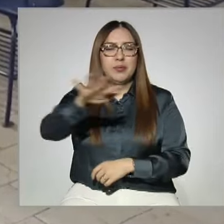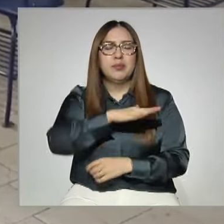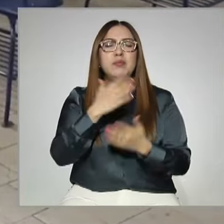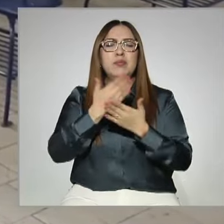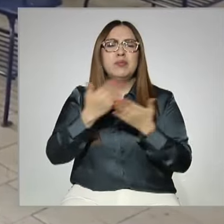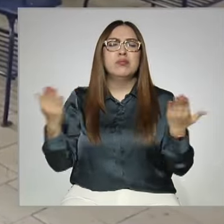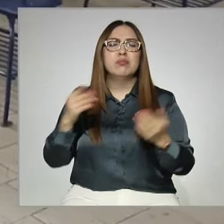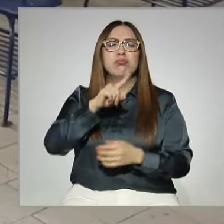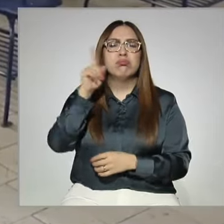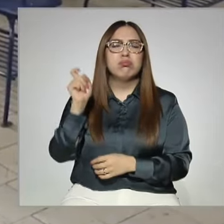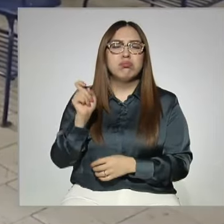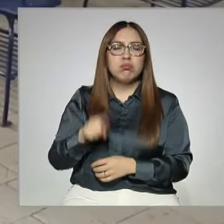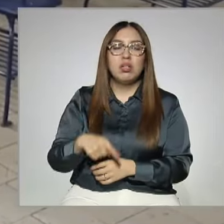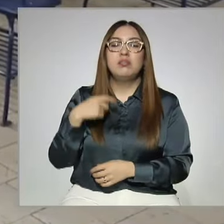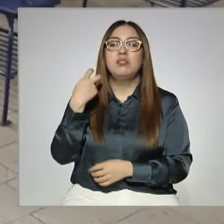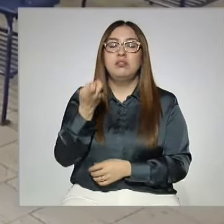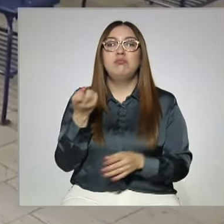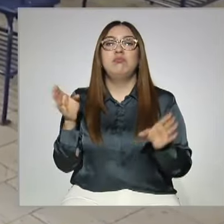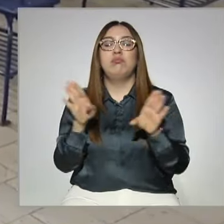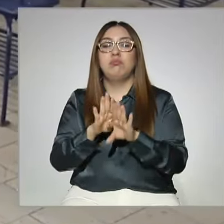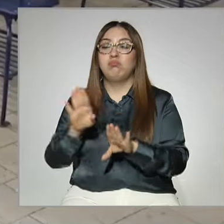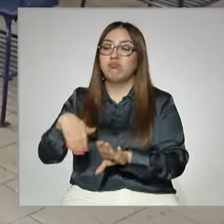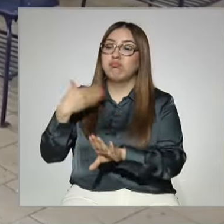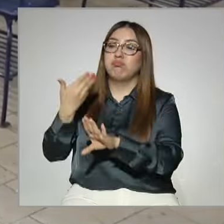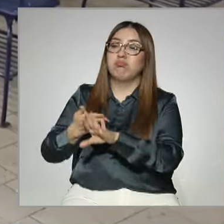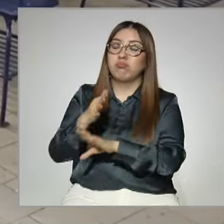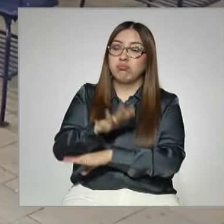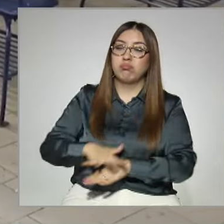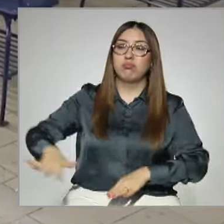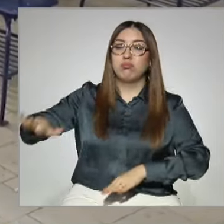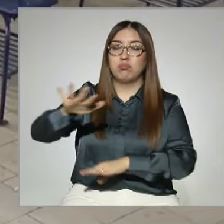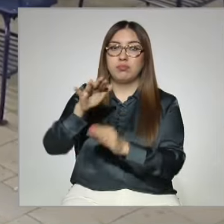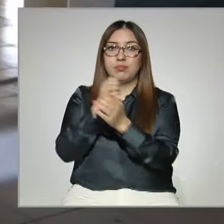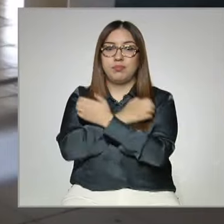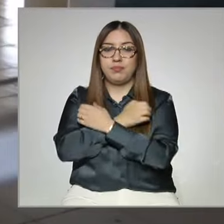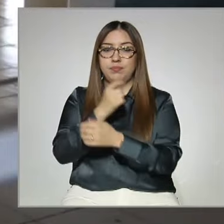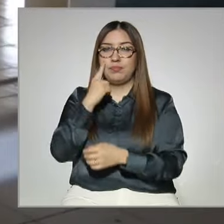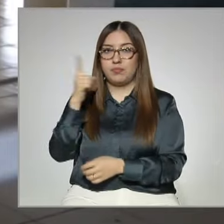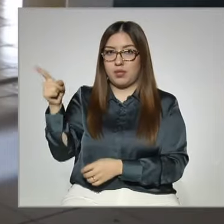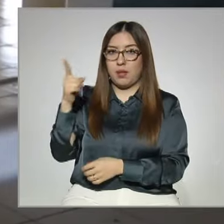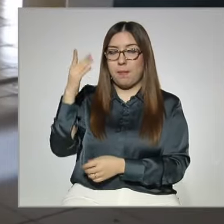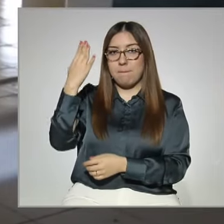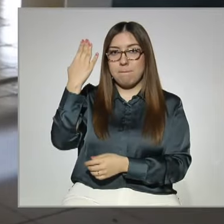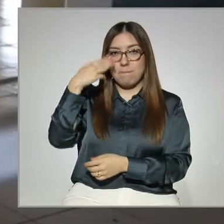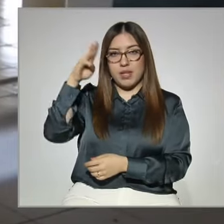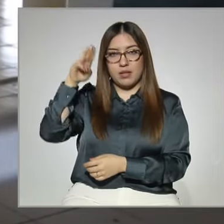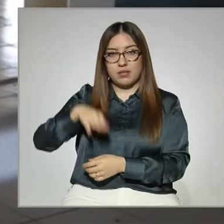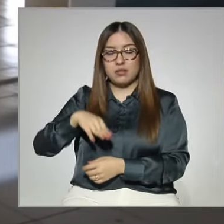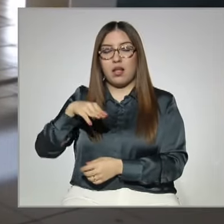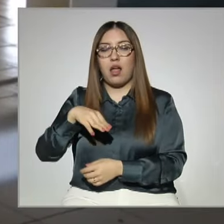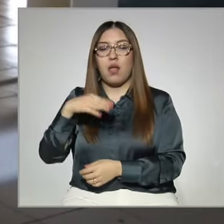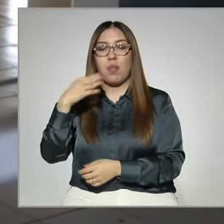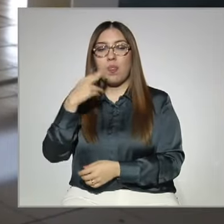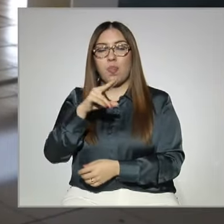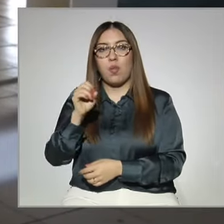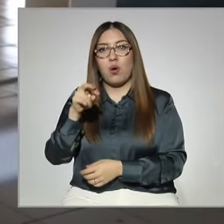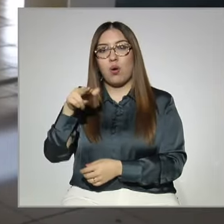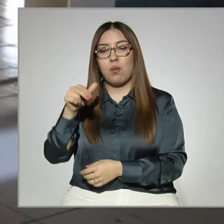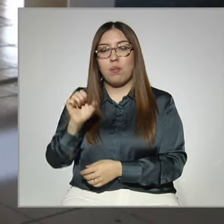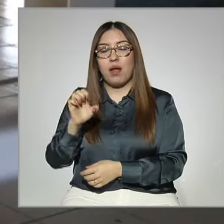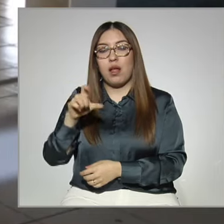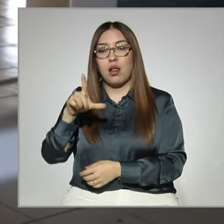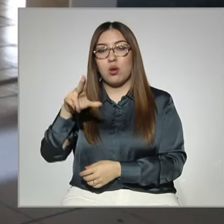¿cómo impactó en el ámbito educativo? La maestra Norma Luz Navarro Sandoval, directora de Diseño